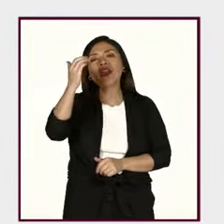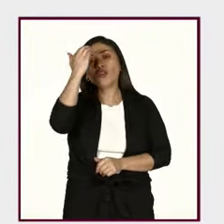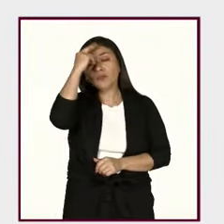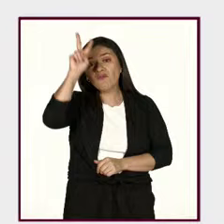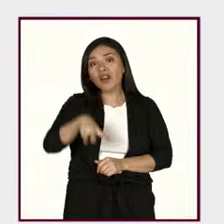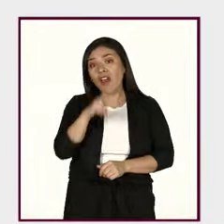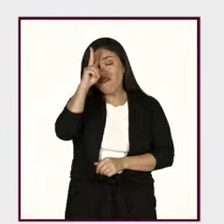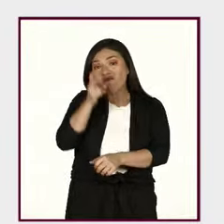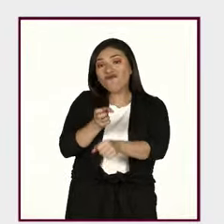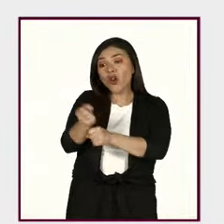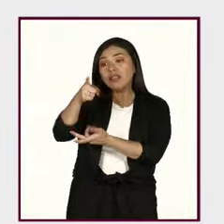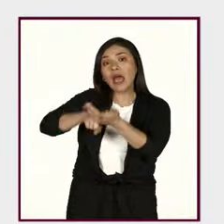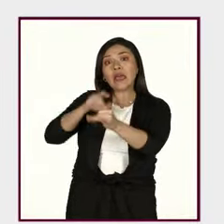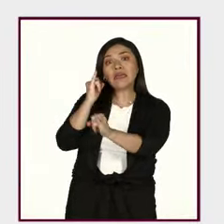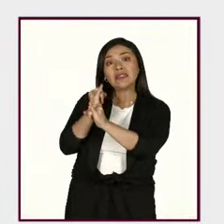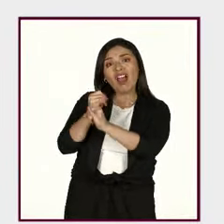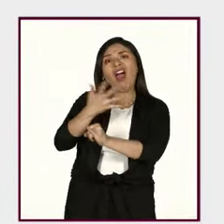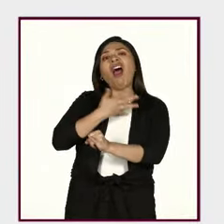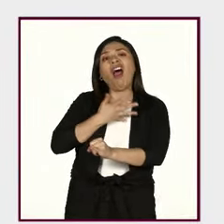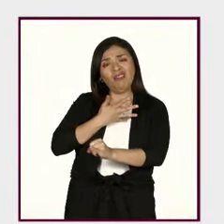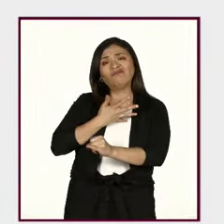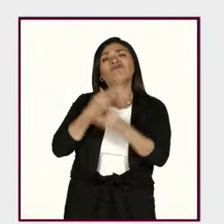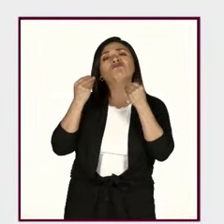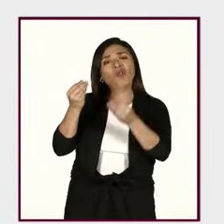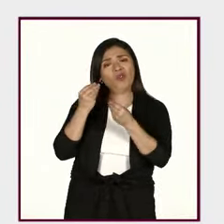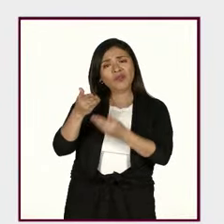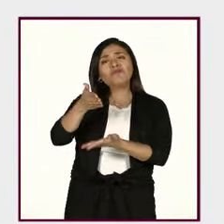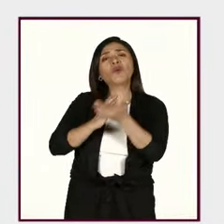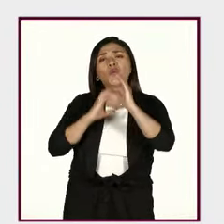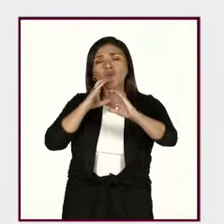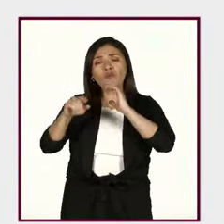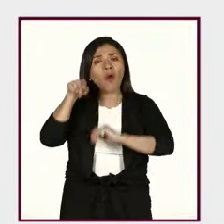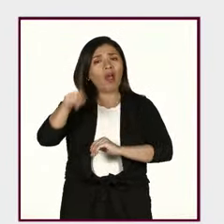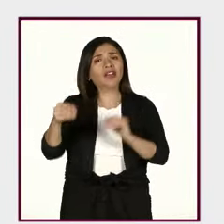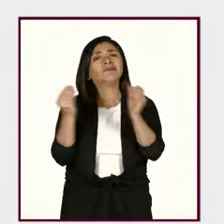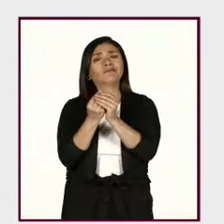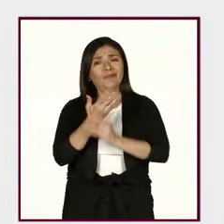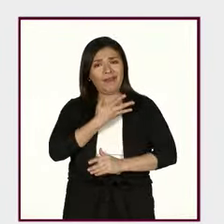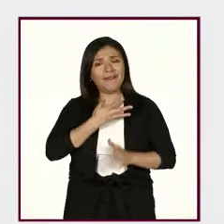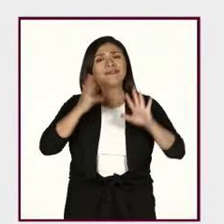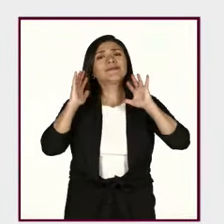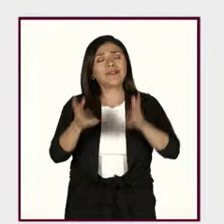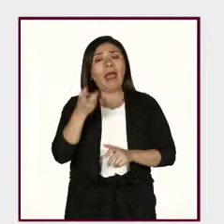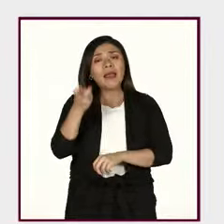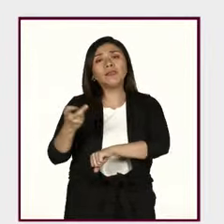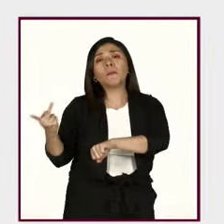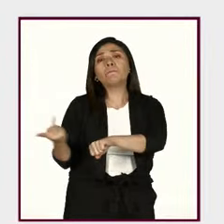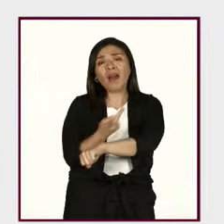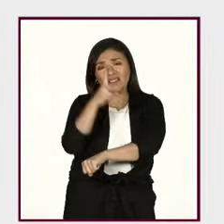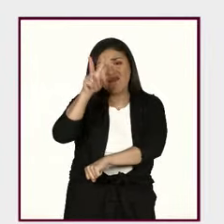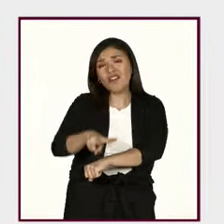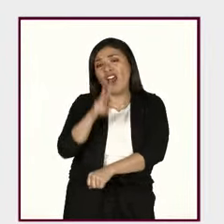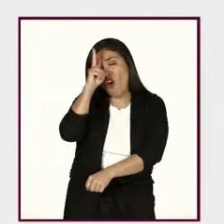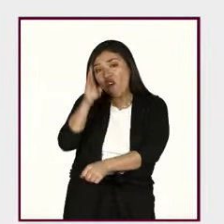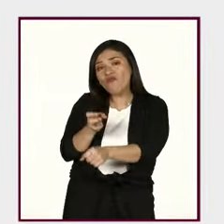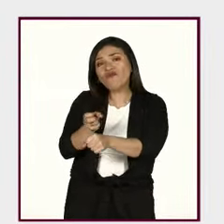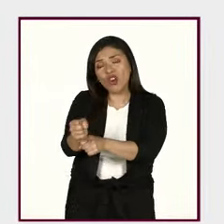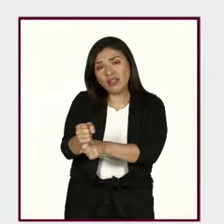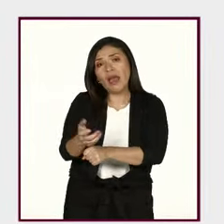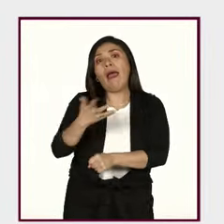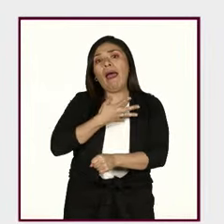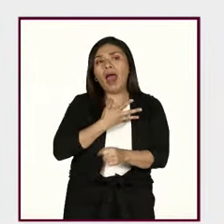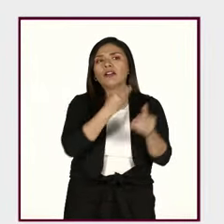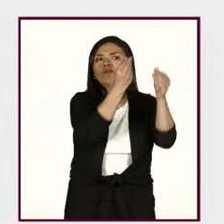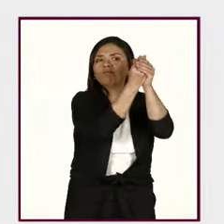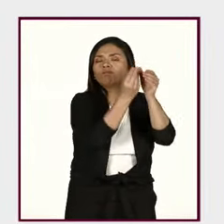violencia digital y mediática. Como les decía al principio, es un ámbito en el cual ocurren las violencias. Tenemos tipos